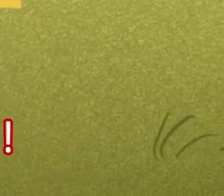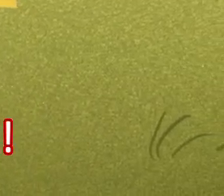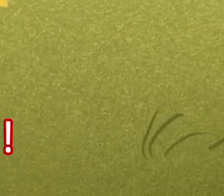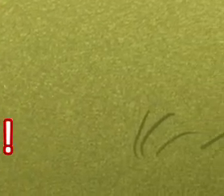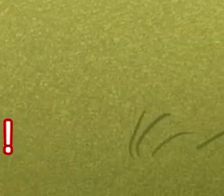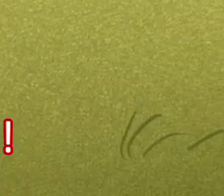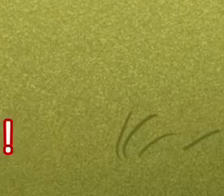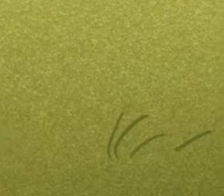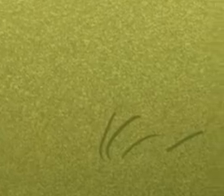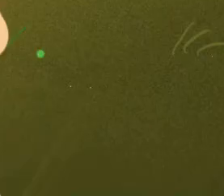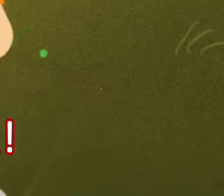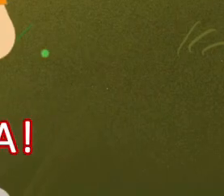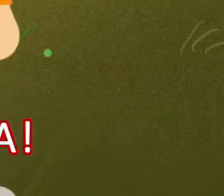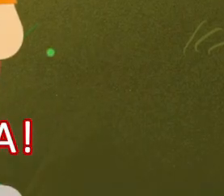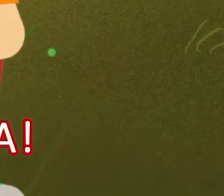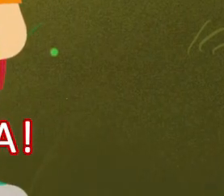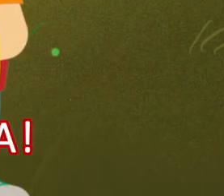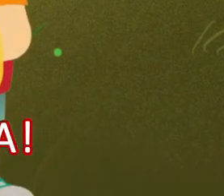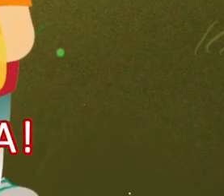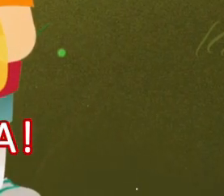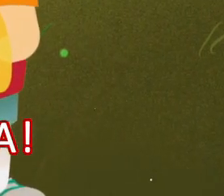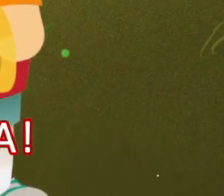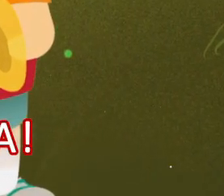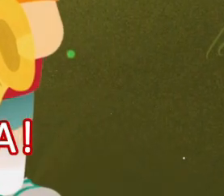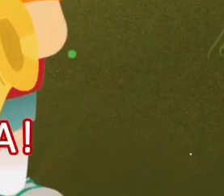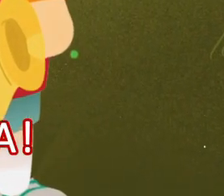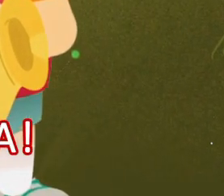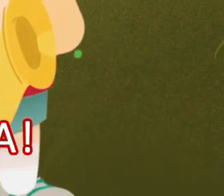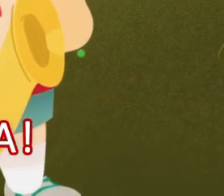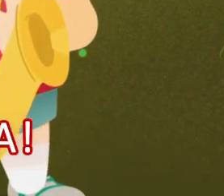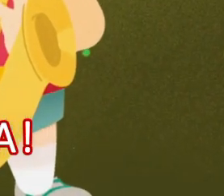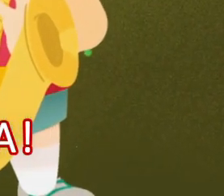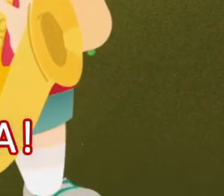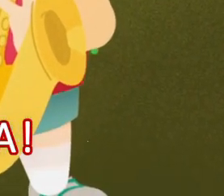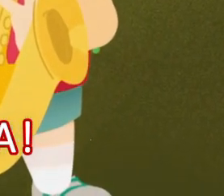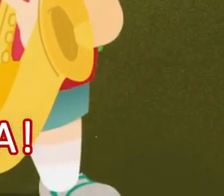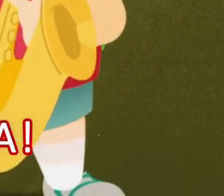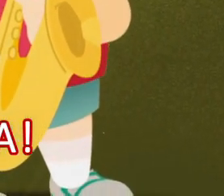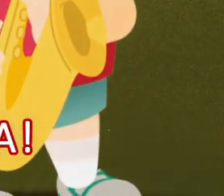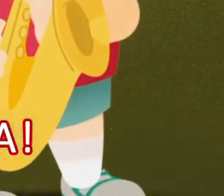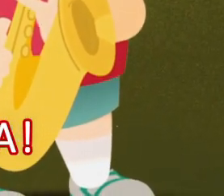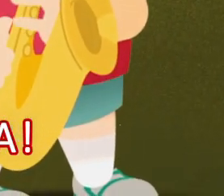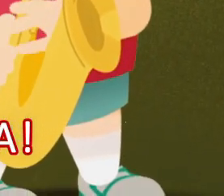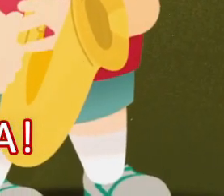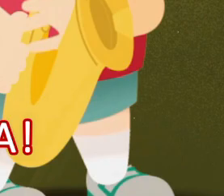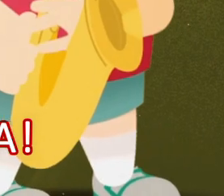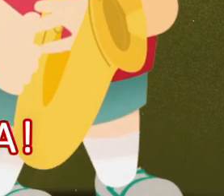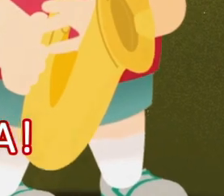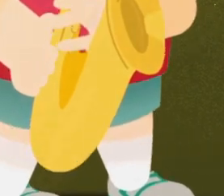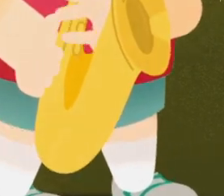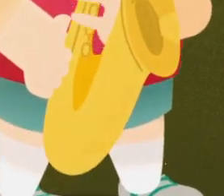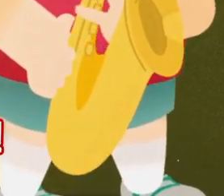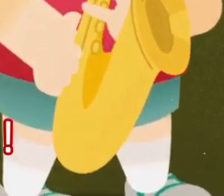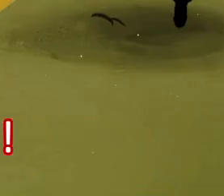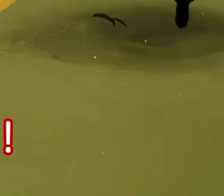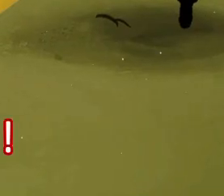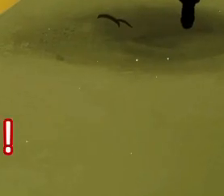Cristo que da paz Jesús es forza y esperanza